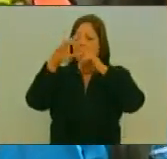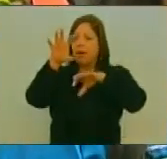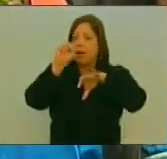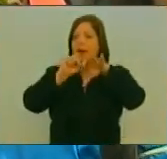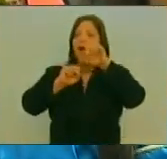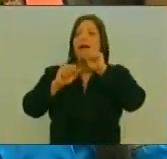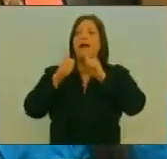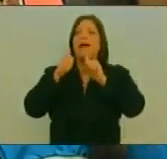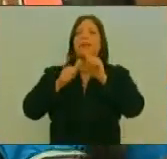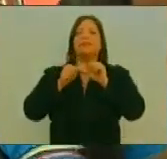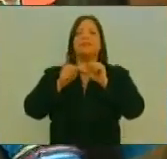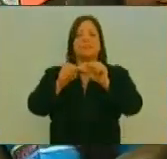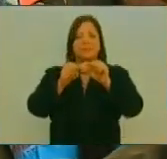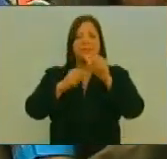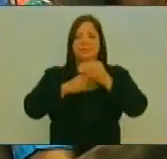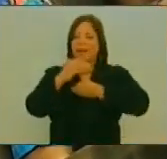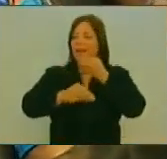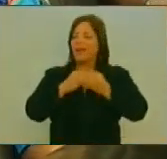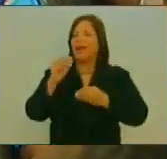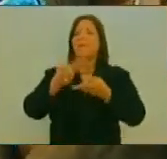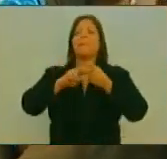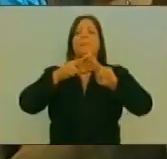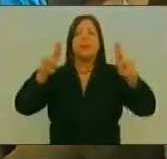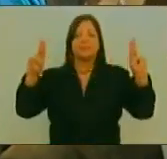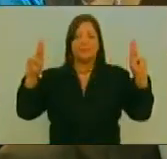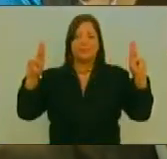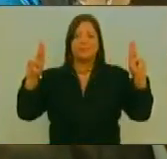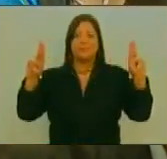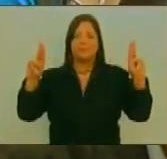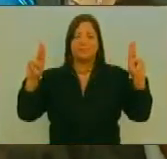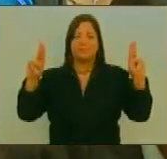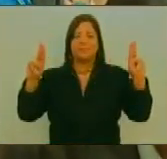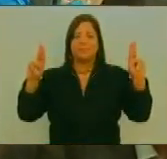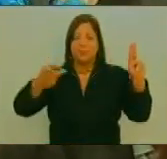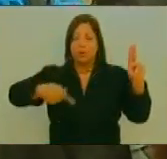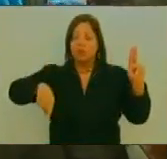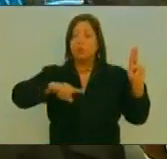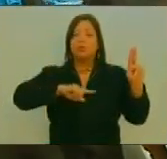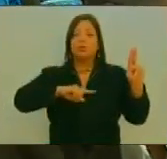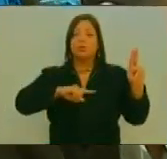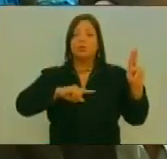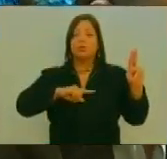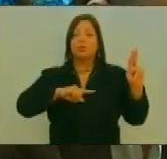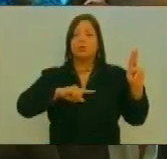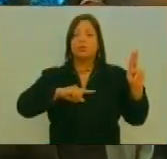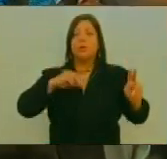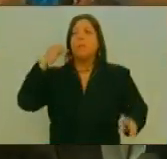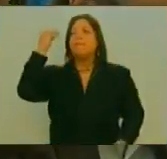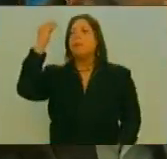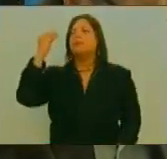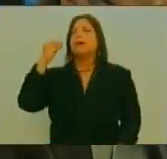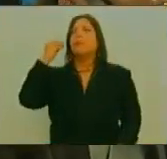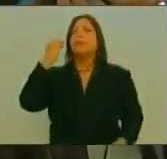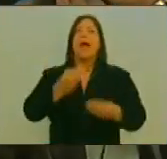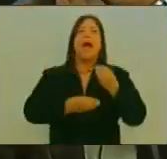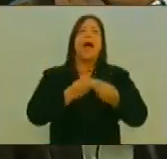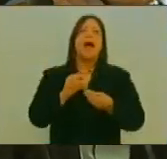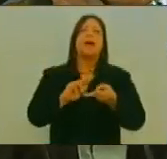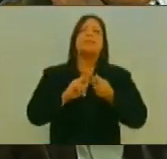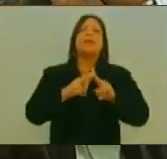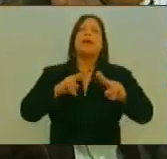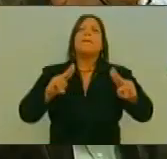Proceso Para Seguir Construyendo La Paz Nosotros No Podemos Pensar En Construir La Paz